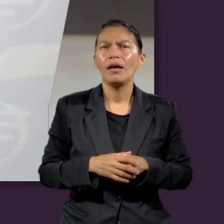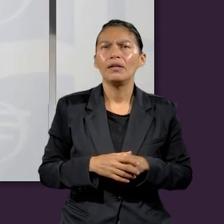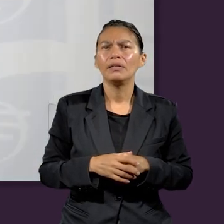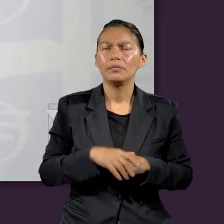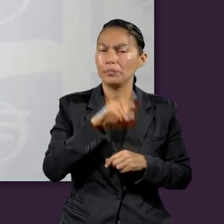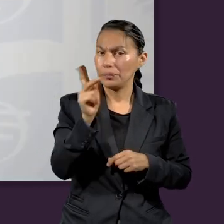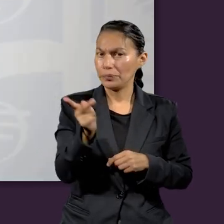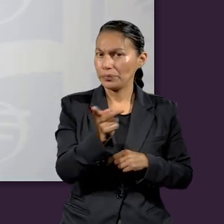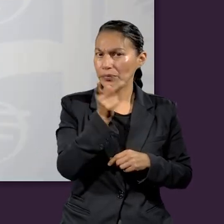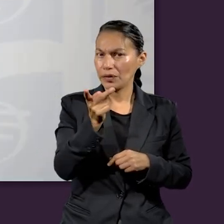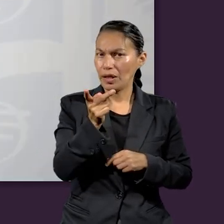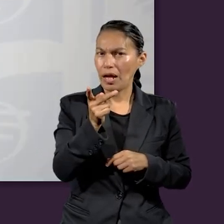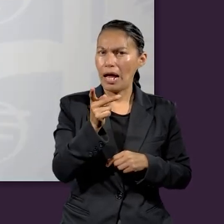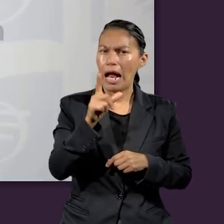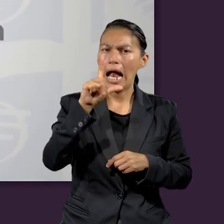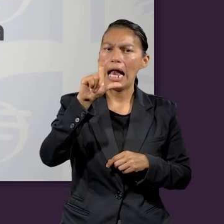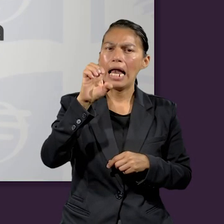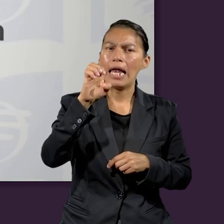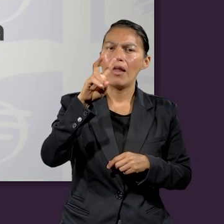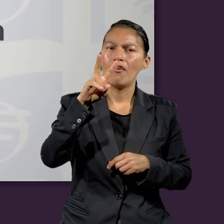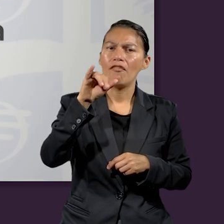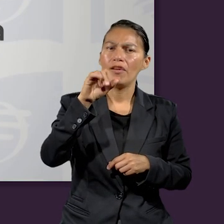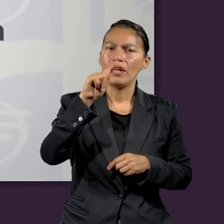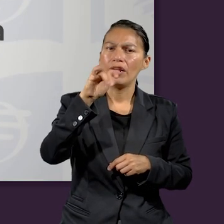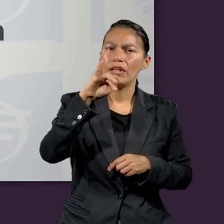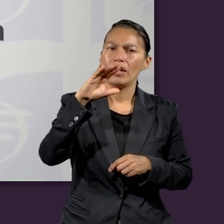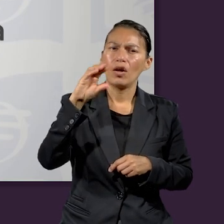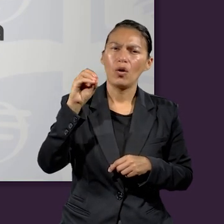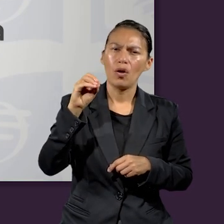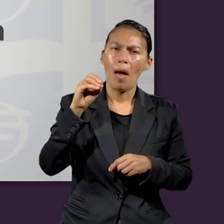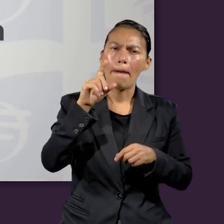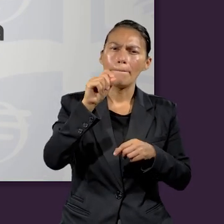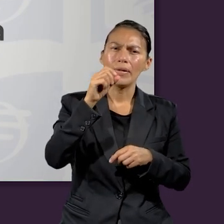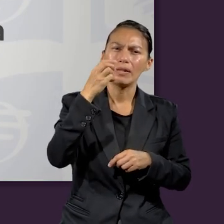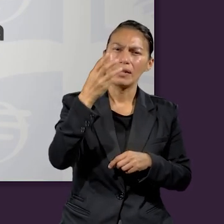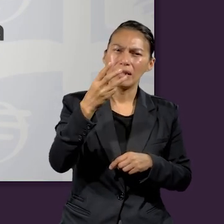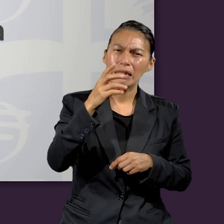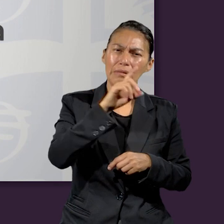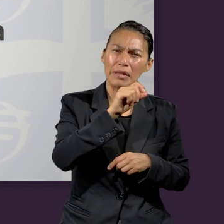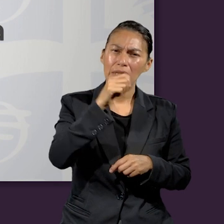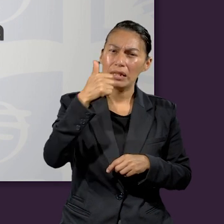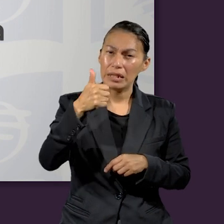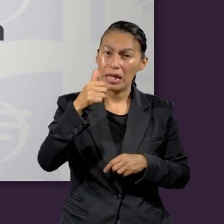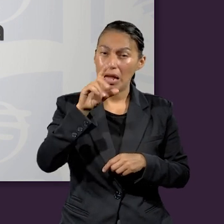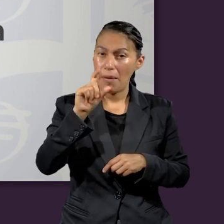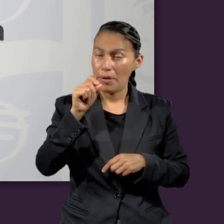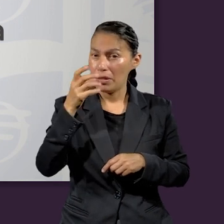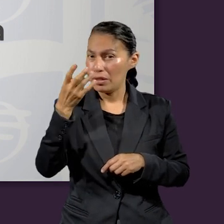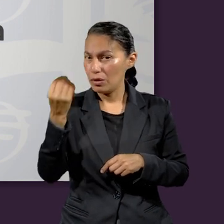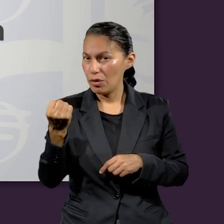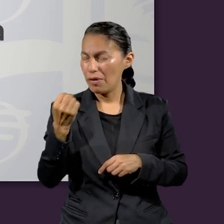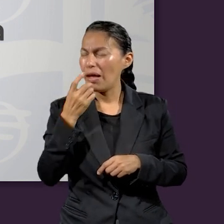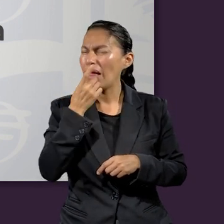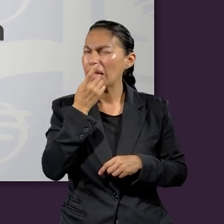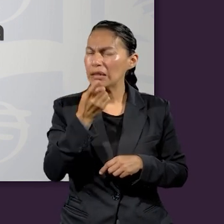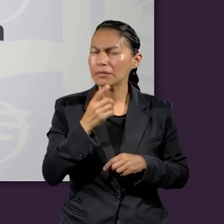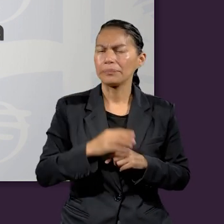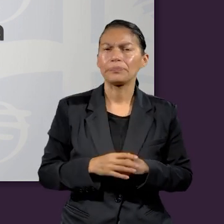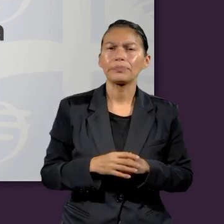es, Levíticos 23, 26 al 29, nos plantea una situación. ¿Qué